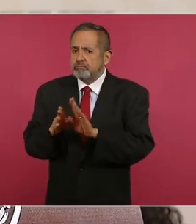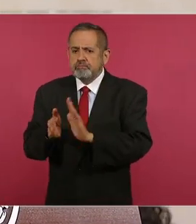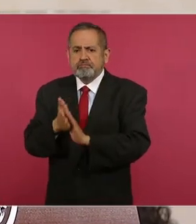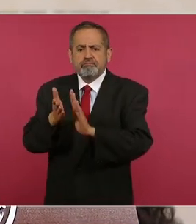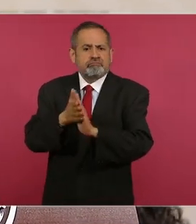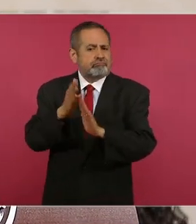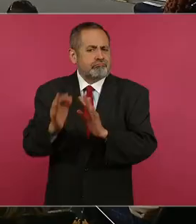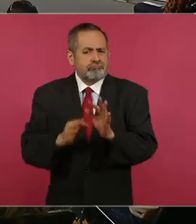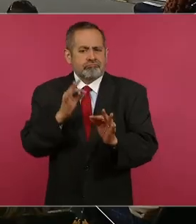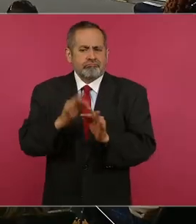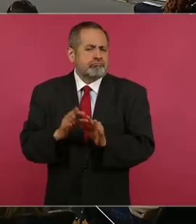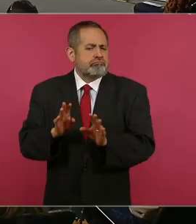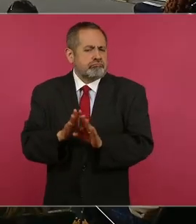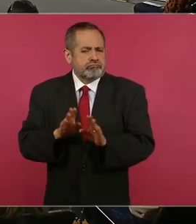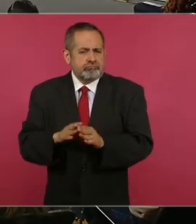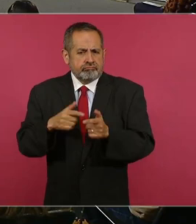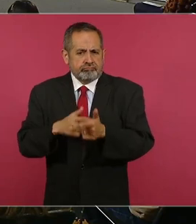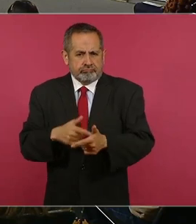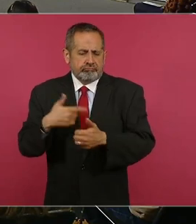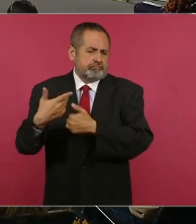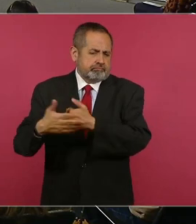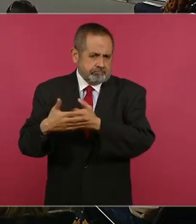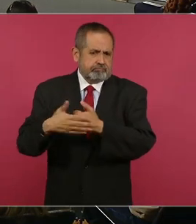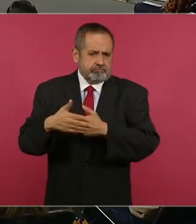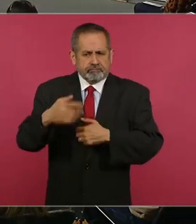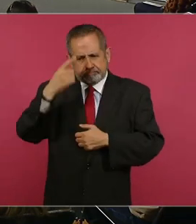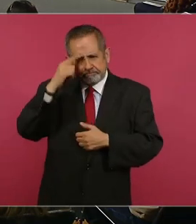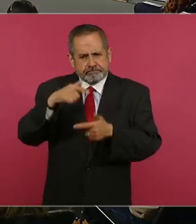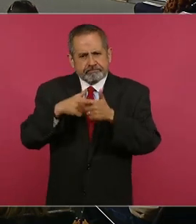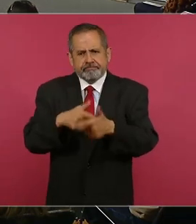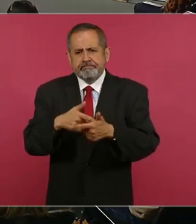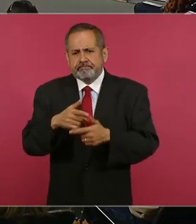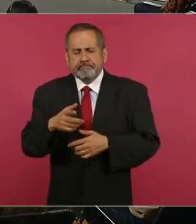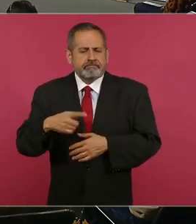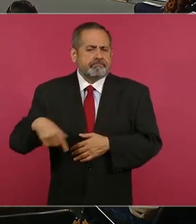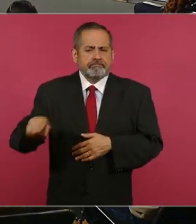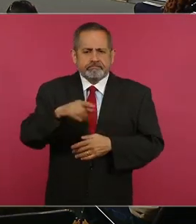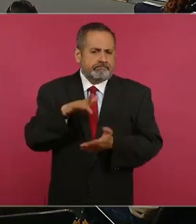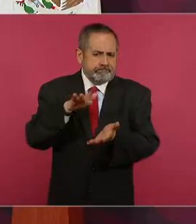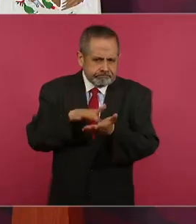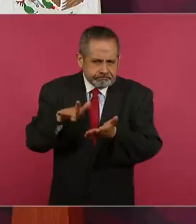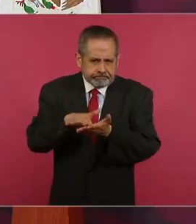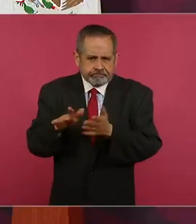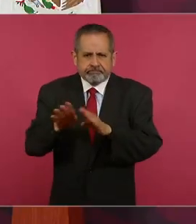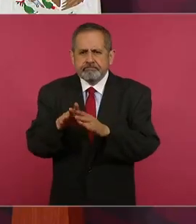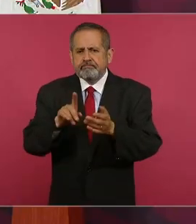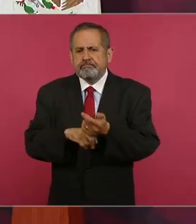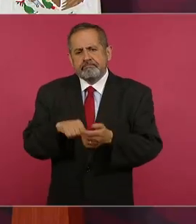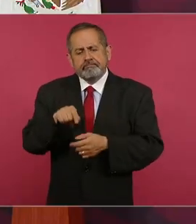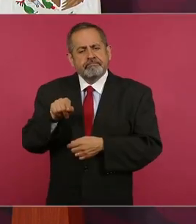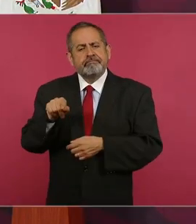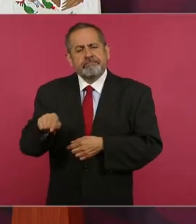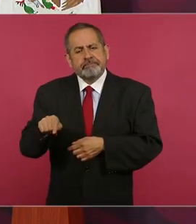sigue para seguir apoyando a la gente, para seguir